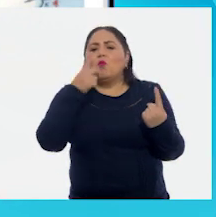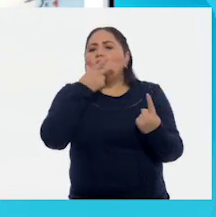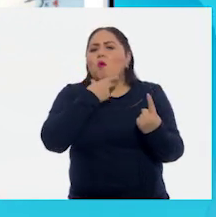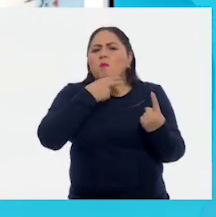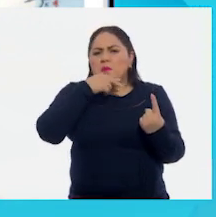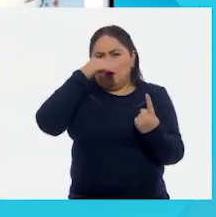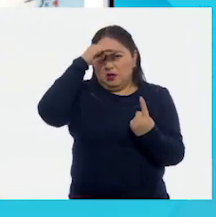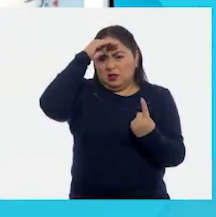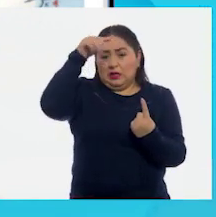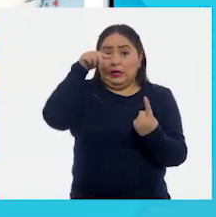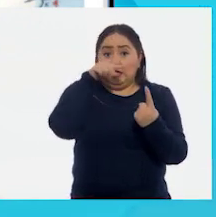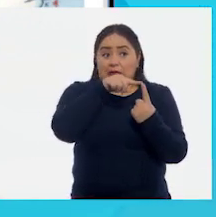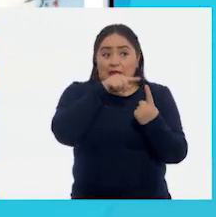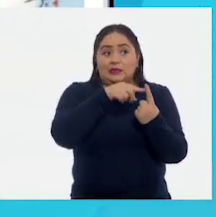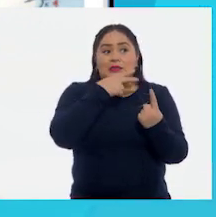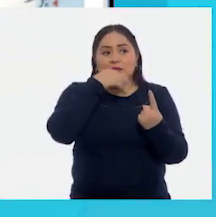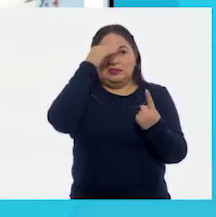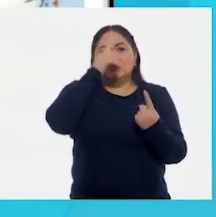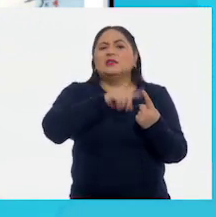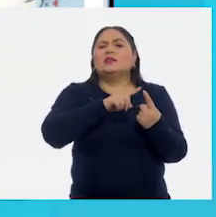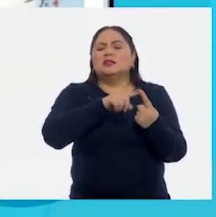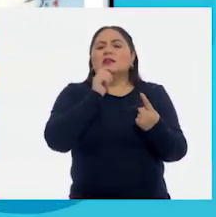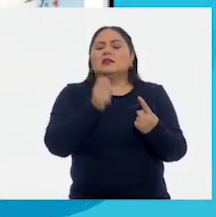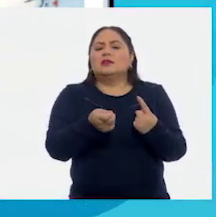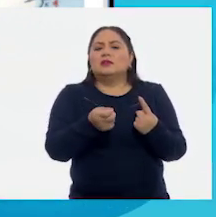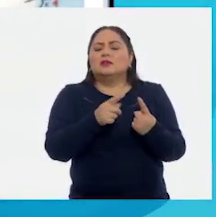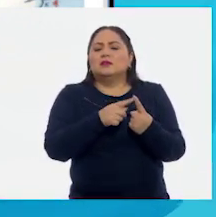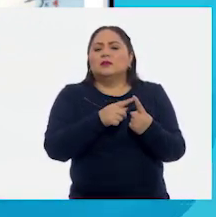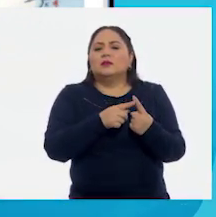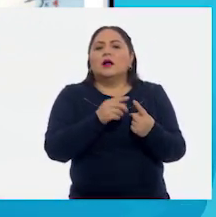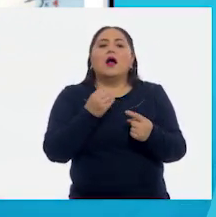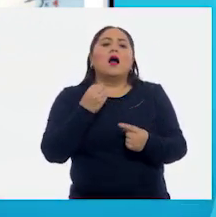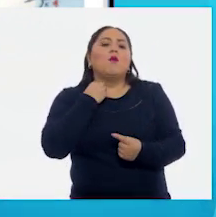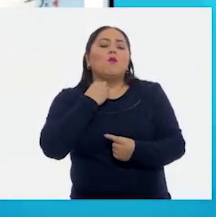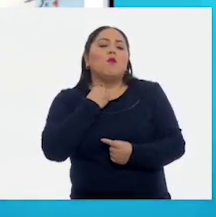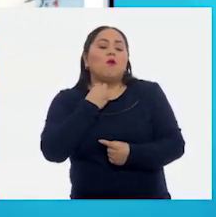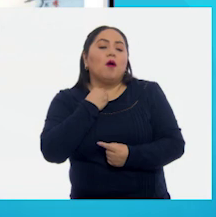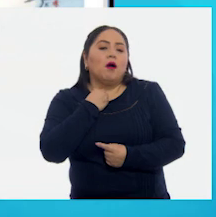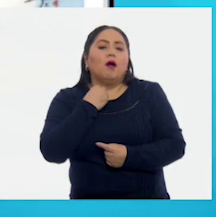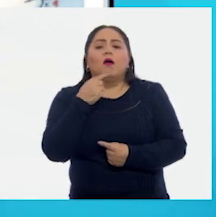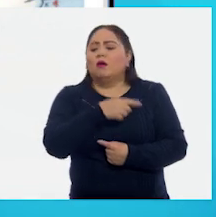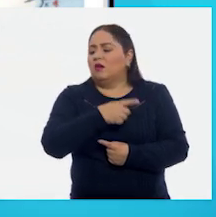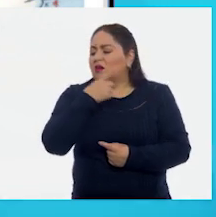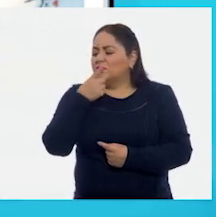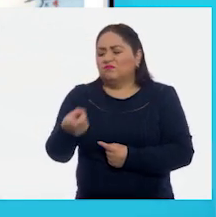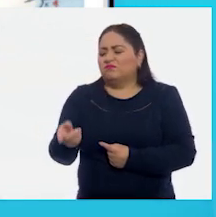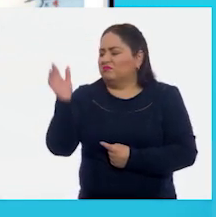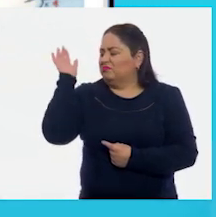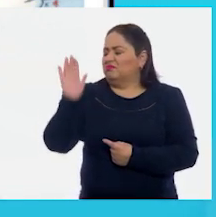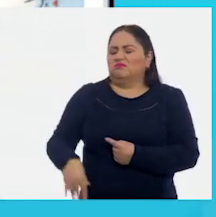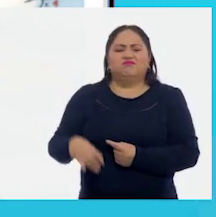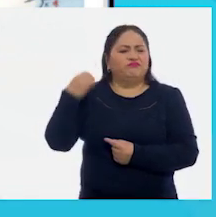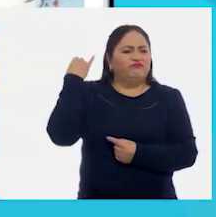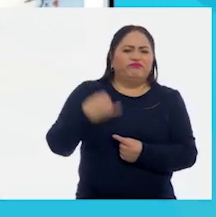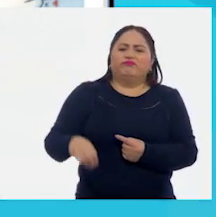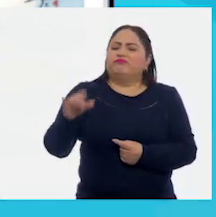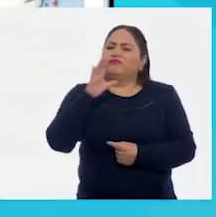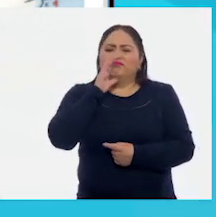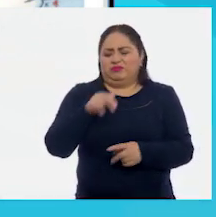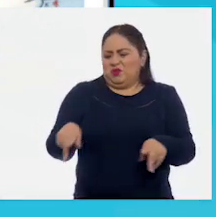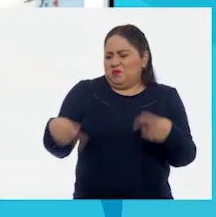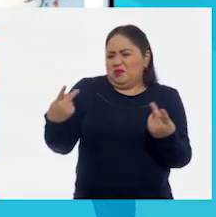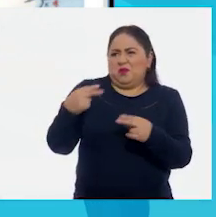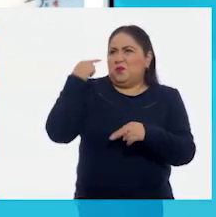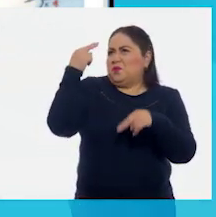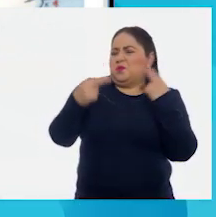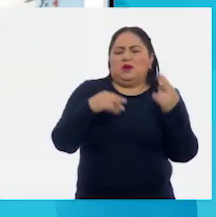señor. Y ese señor viene siendo un abogado. Y él le dice, no, no es posible, no se puede vender una